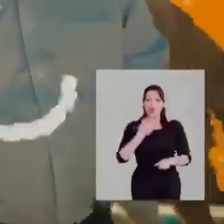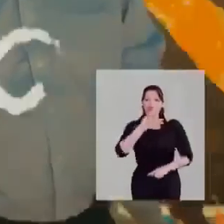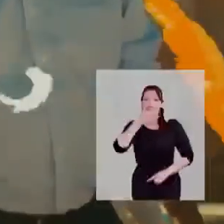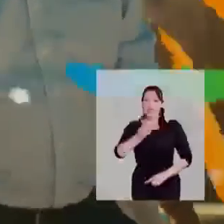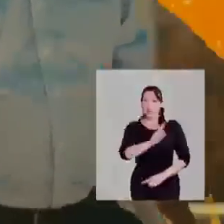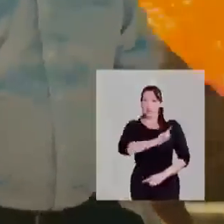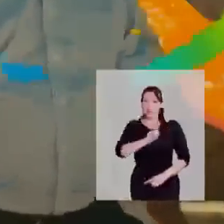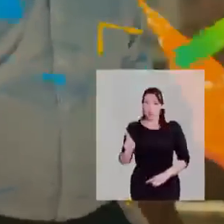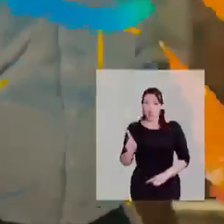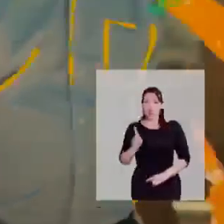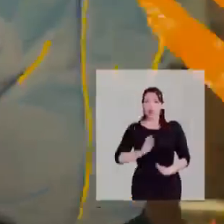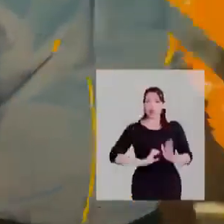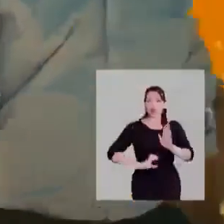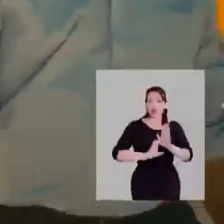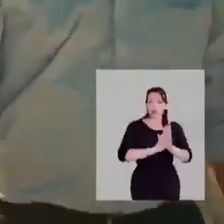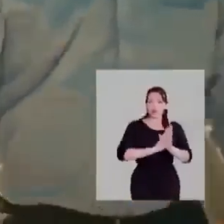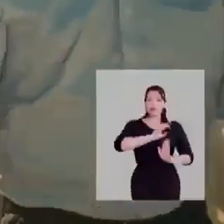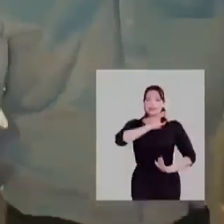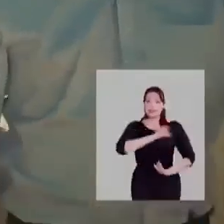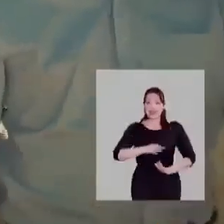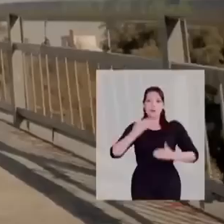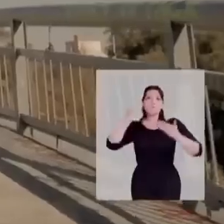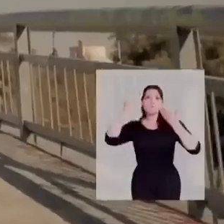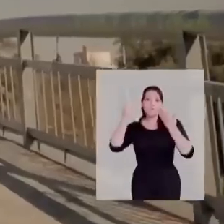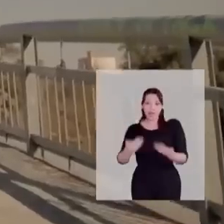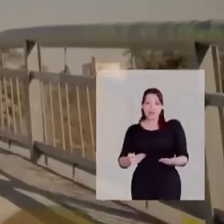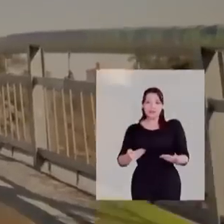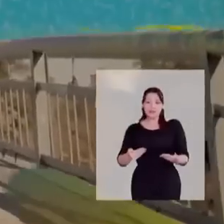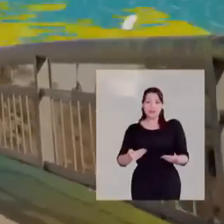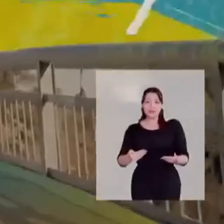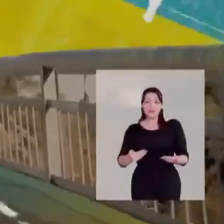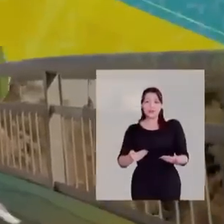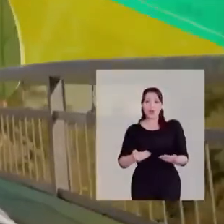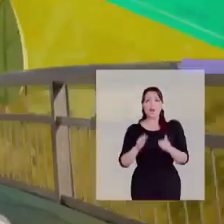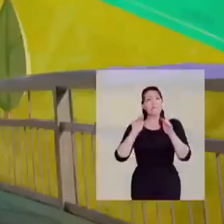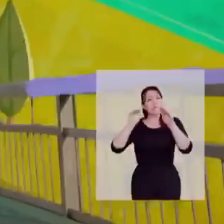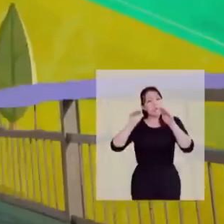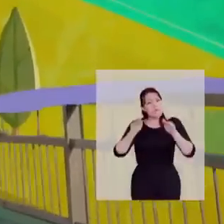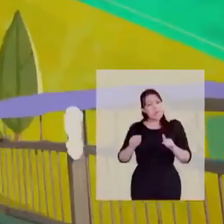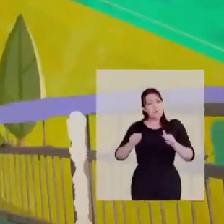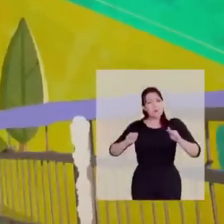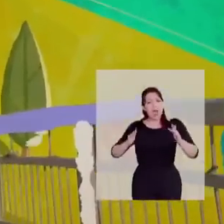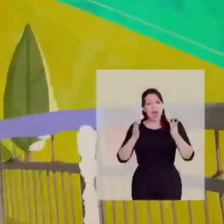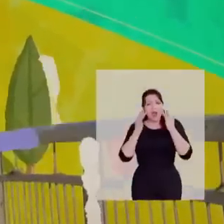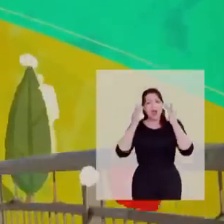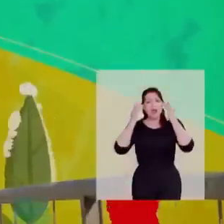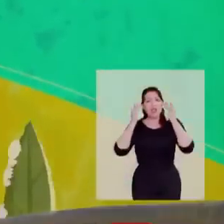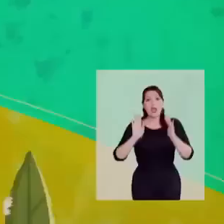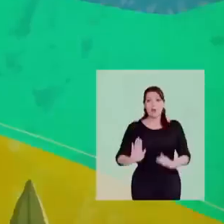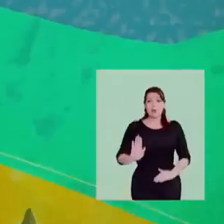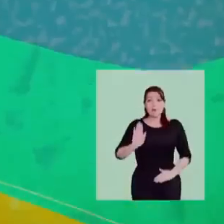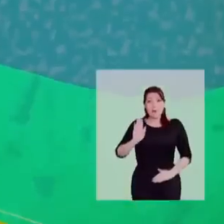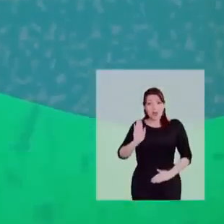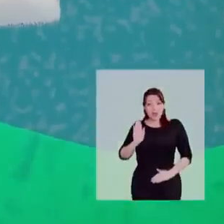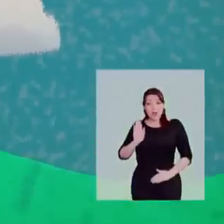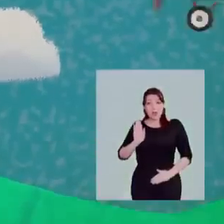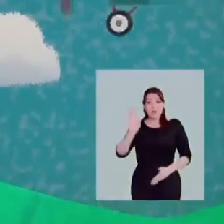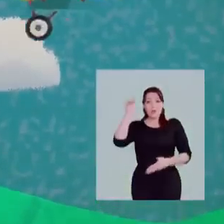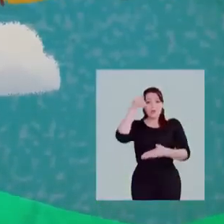que no para tener la constitución que Chile merece. Con la misma alegría, con la misma esperanza,